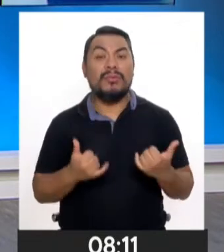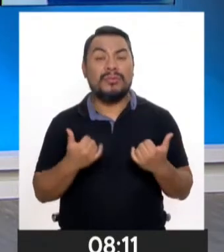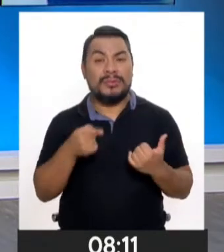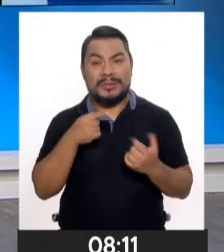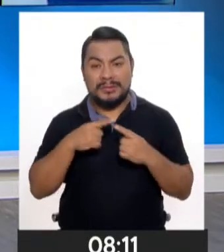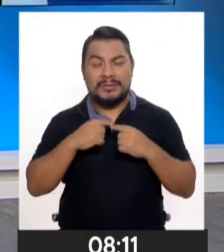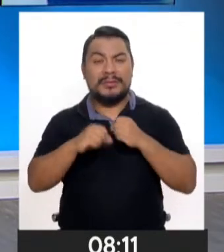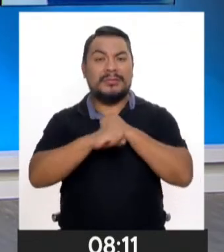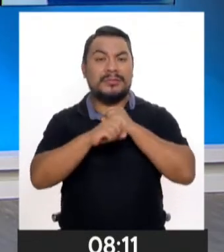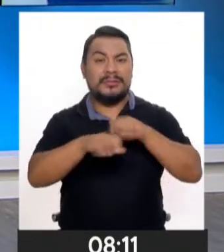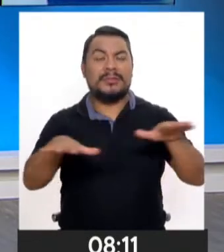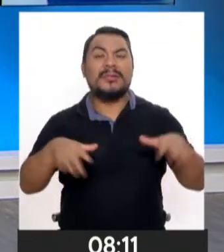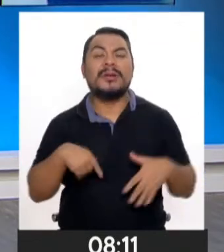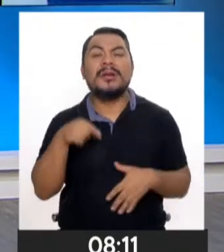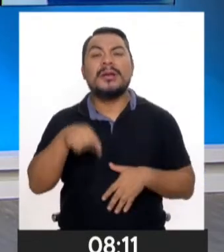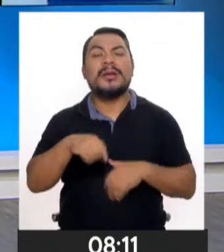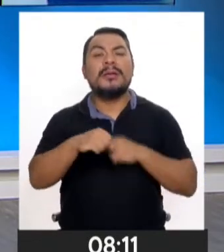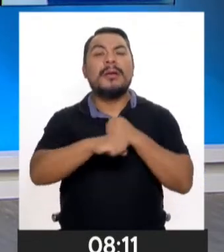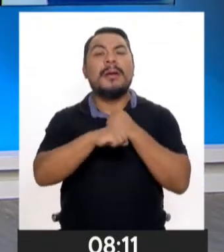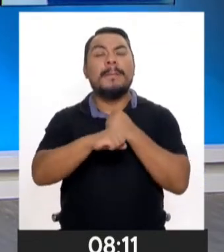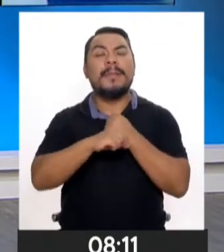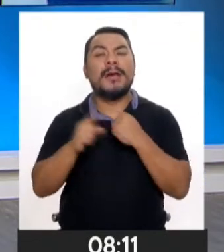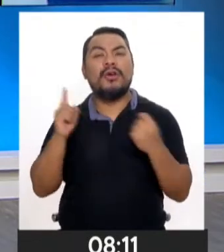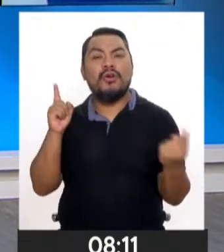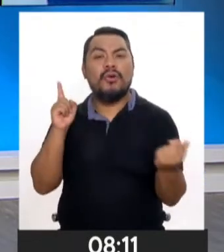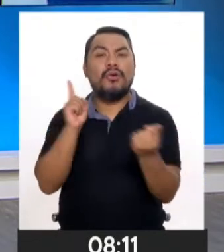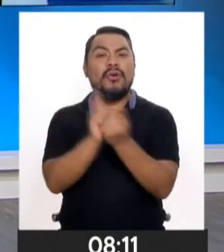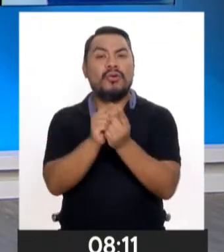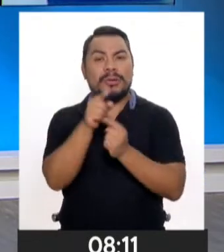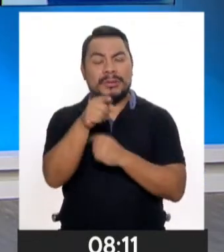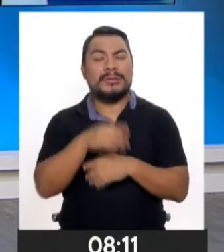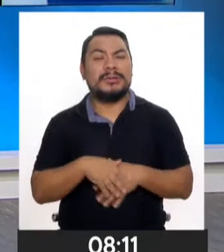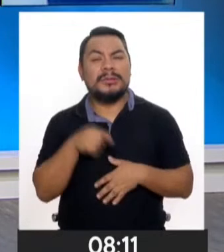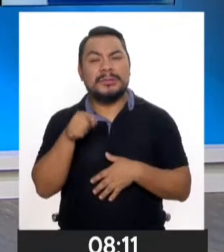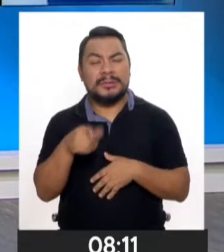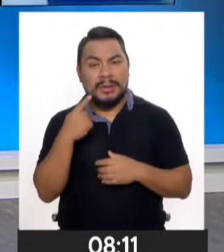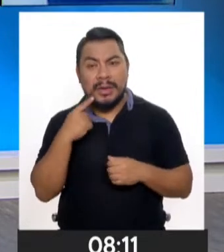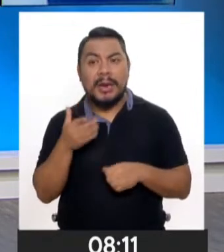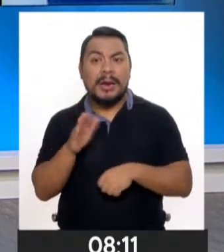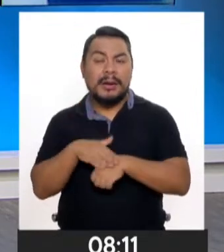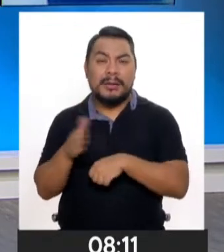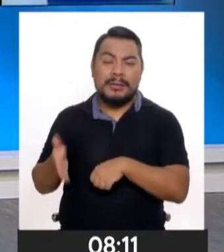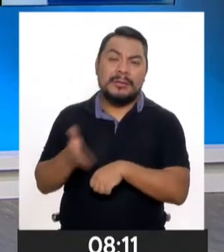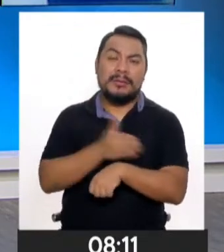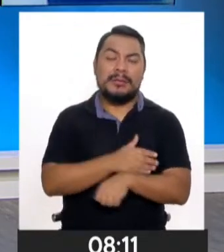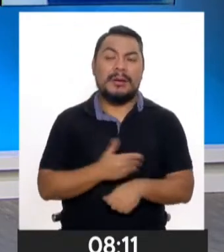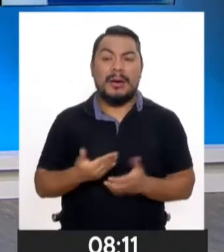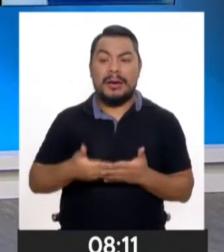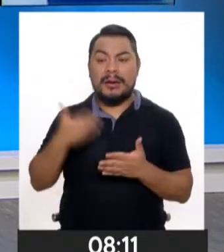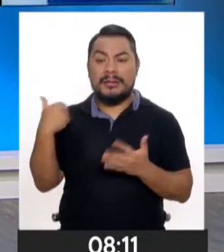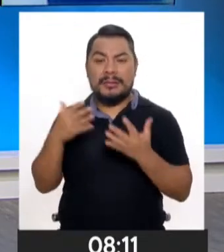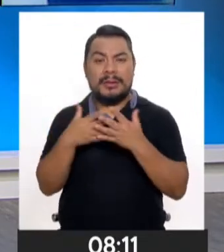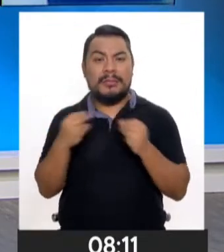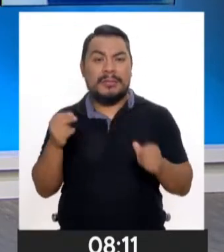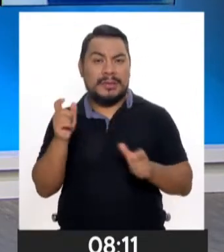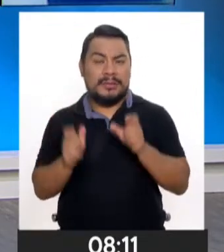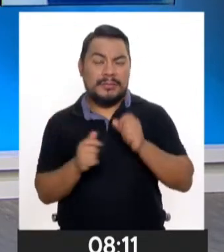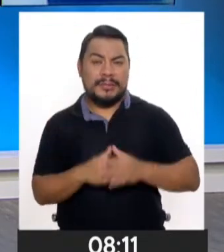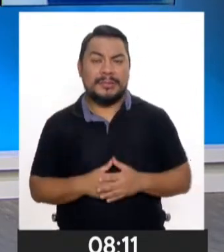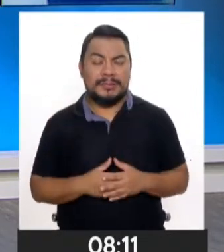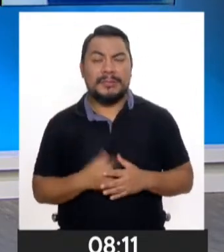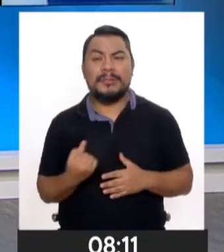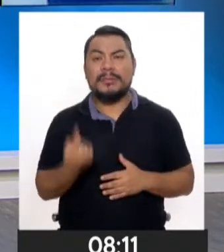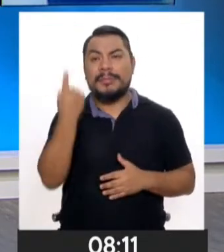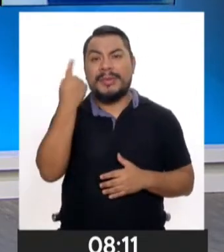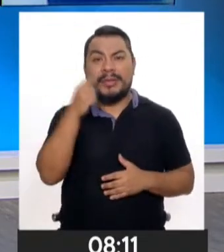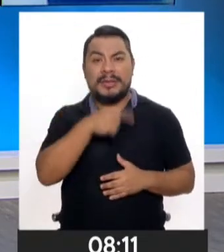señalado, la campaña Encontrarte, que lo que busca es prevenir antes de la desaparición de personas, principalmente